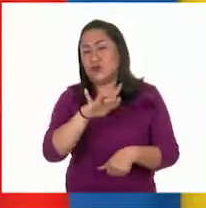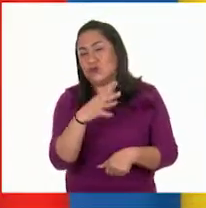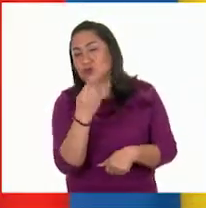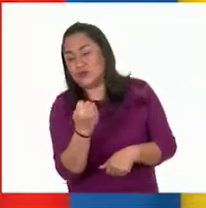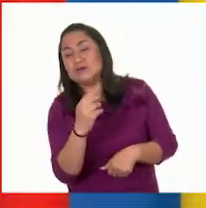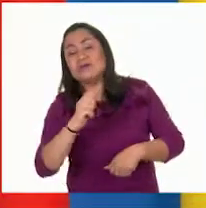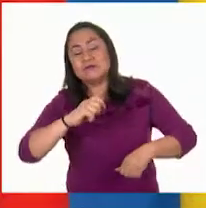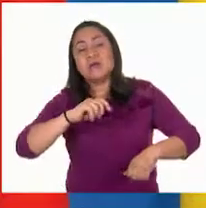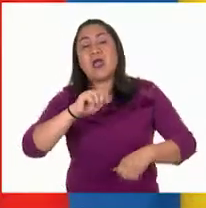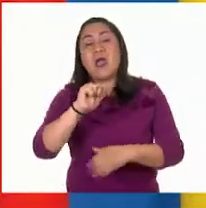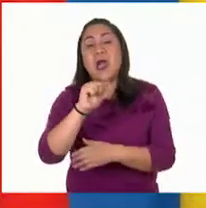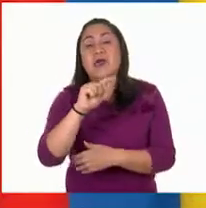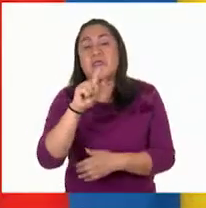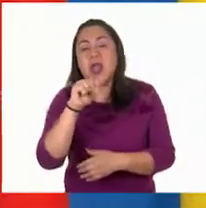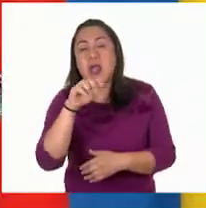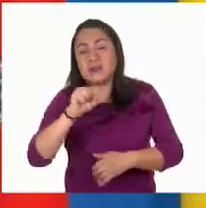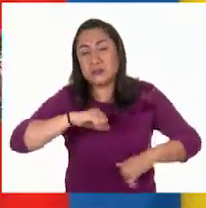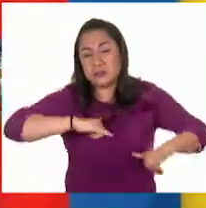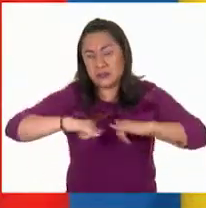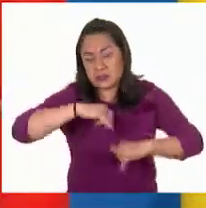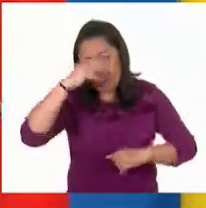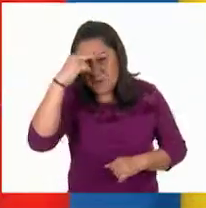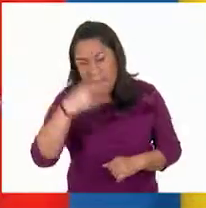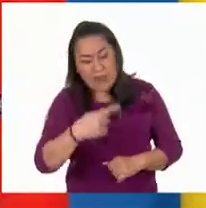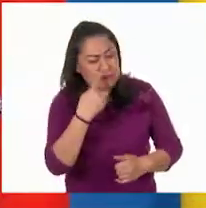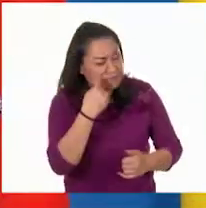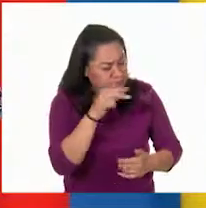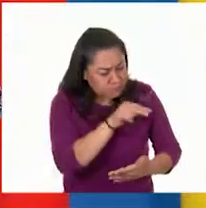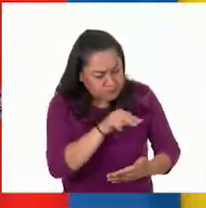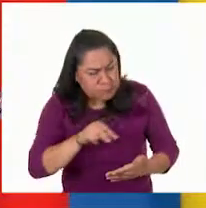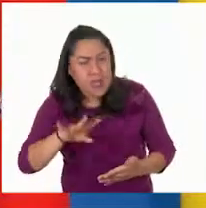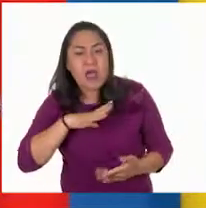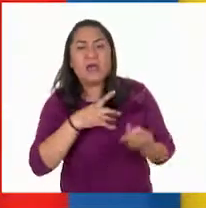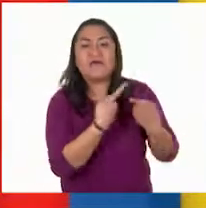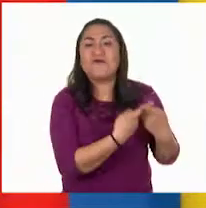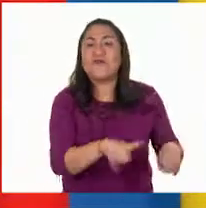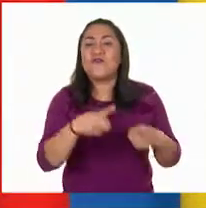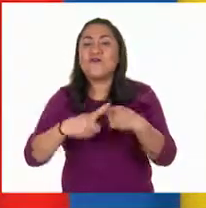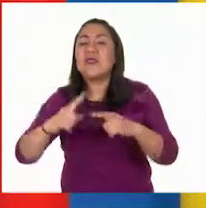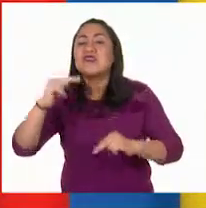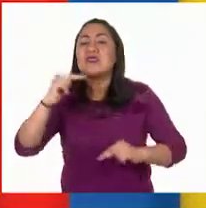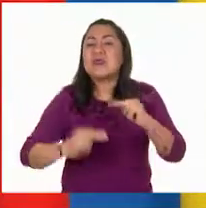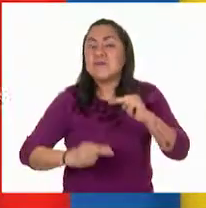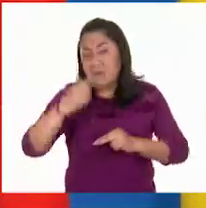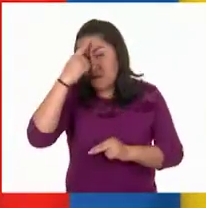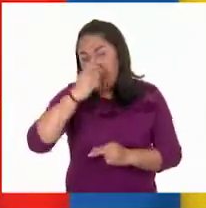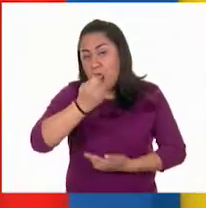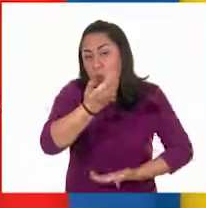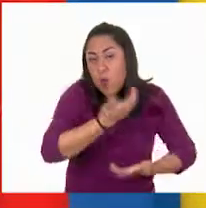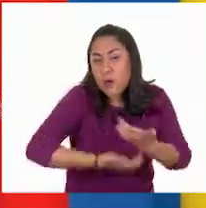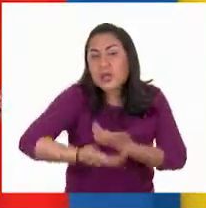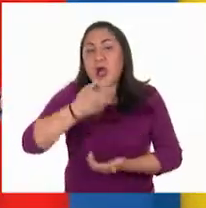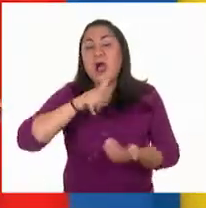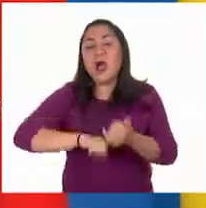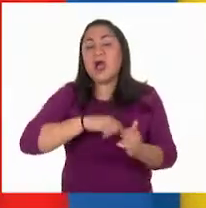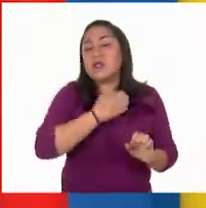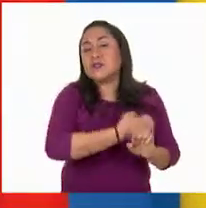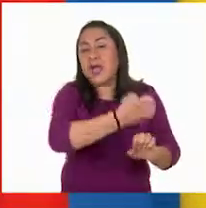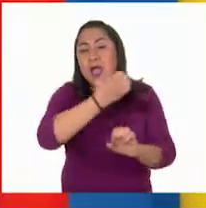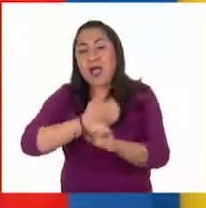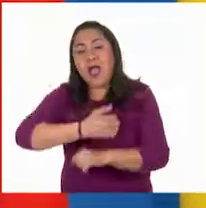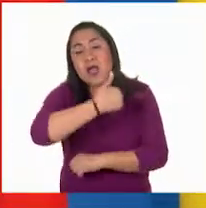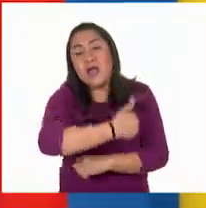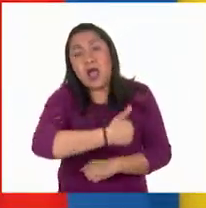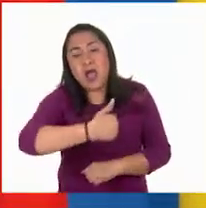de México podemos observar los distintos niveles de participación en el comercio por entidad. Larisa,